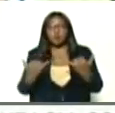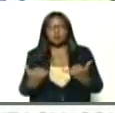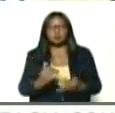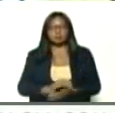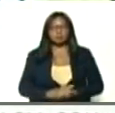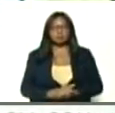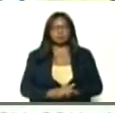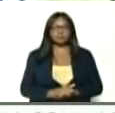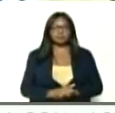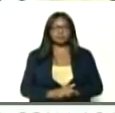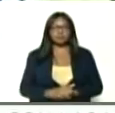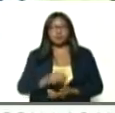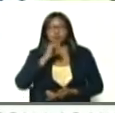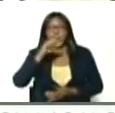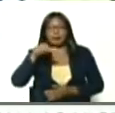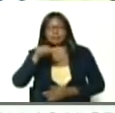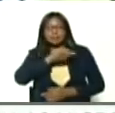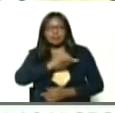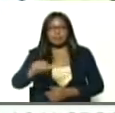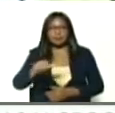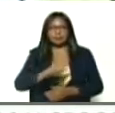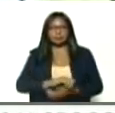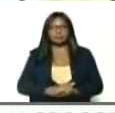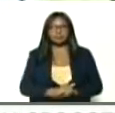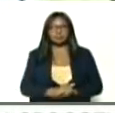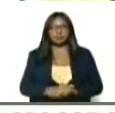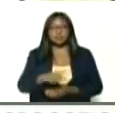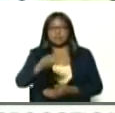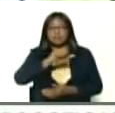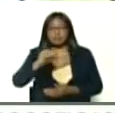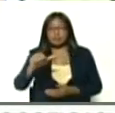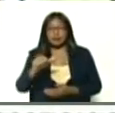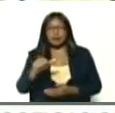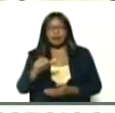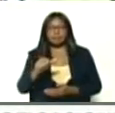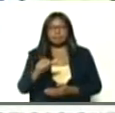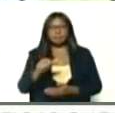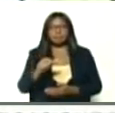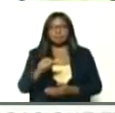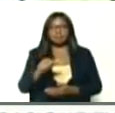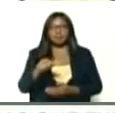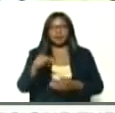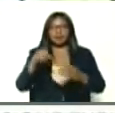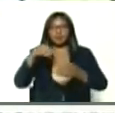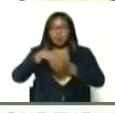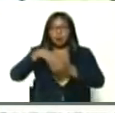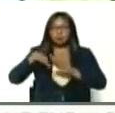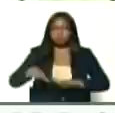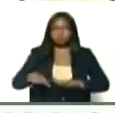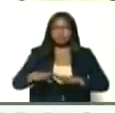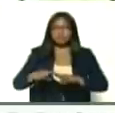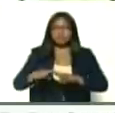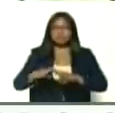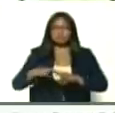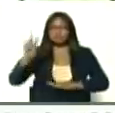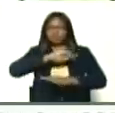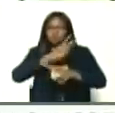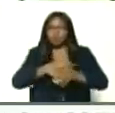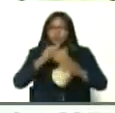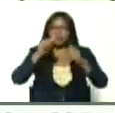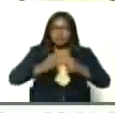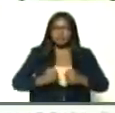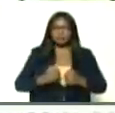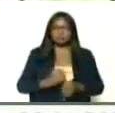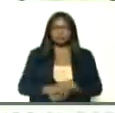que, esta semana, es una semana, de cuarentena, radical, verdad, déjame buscar